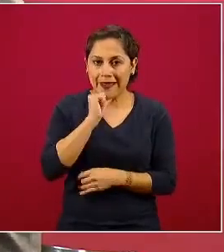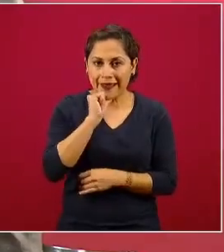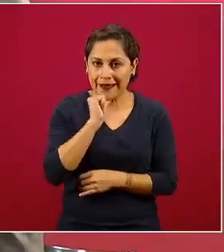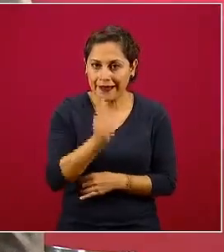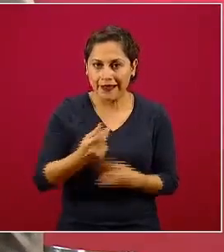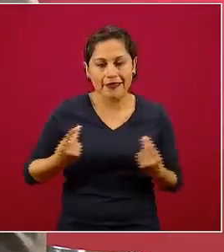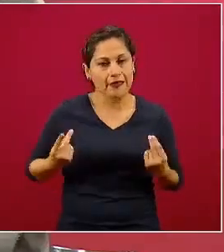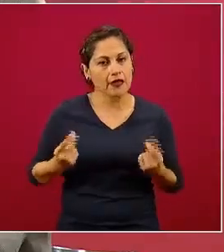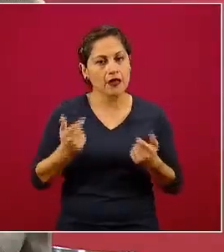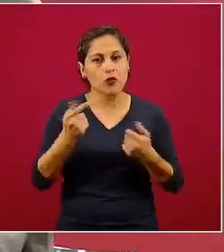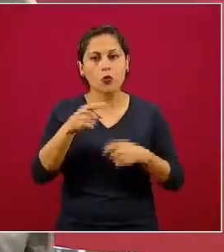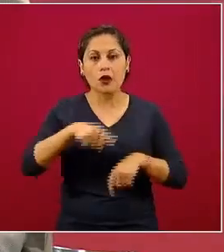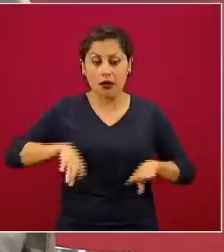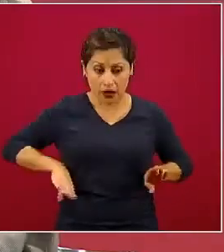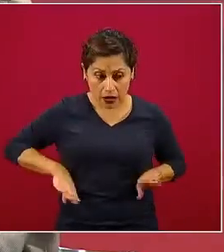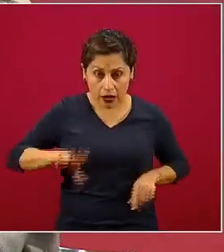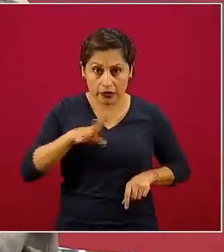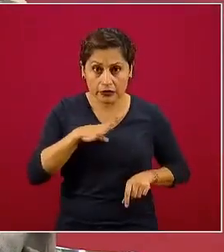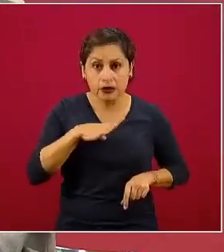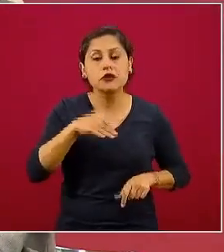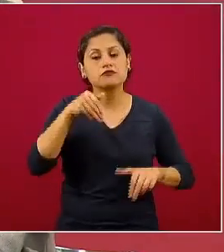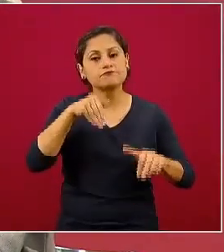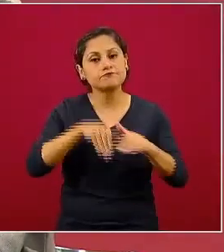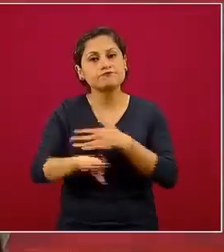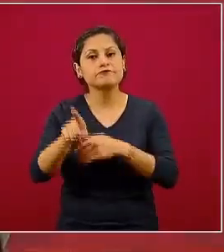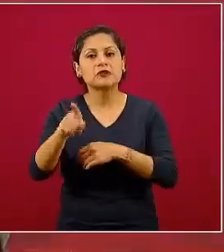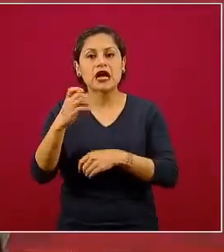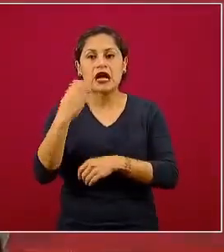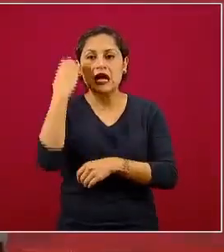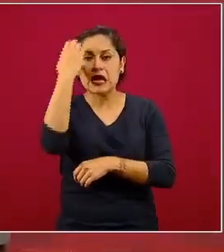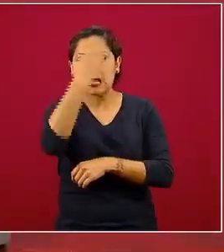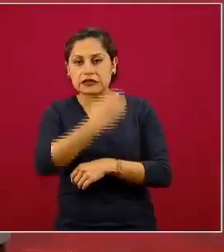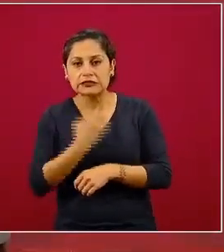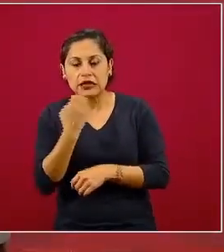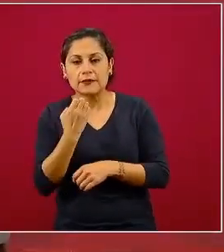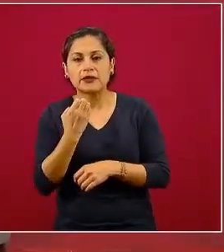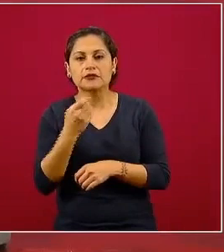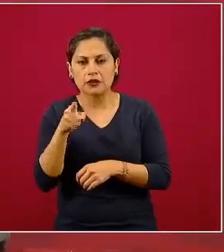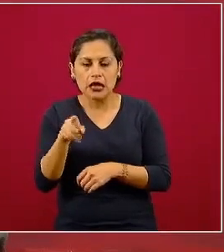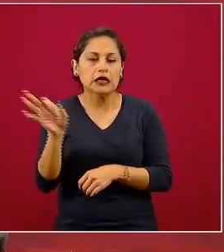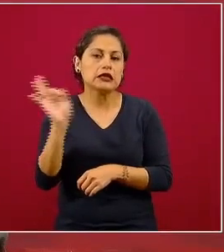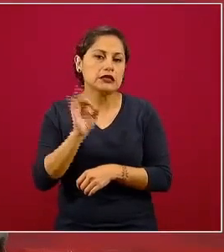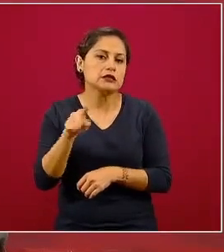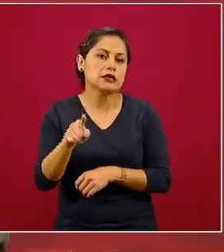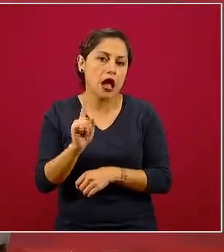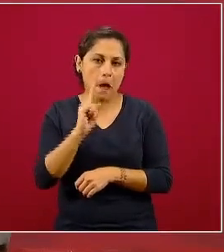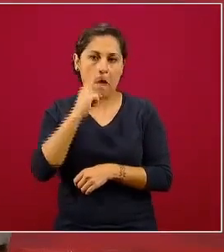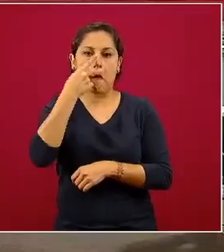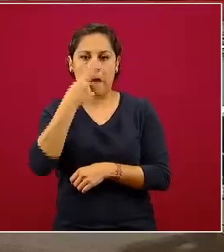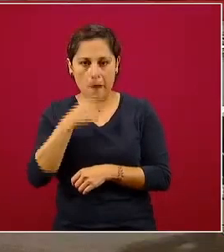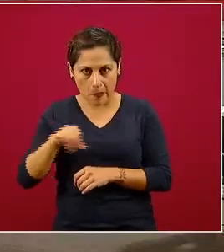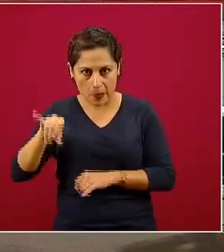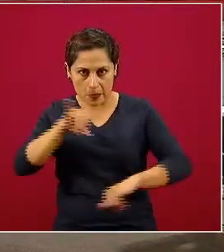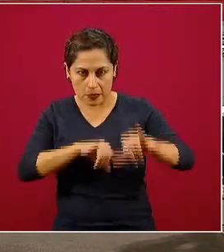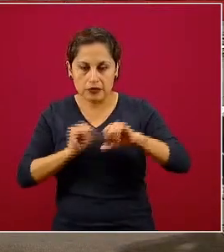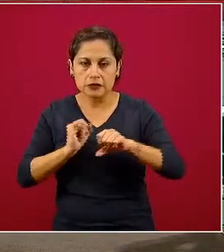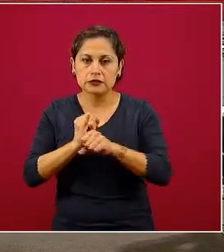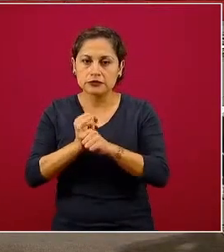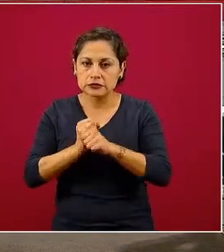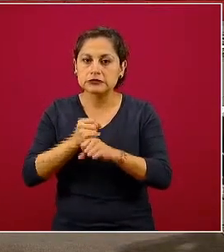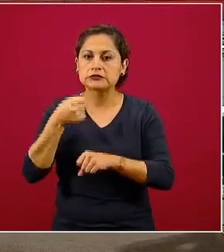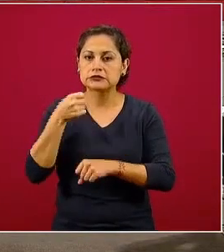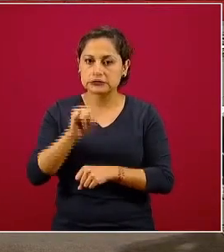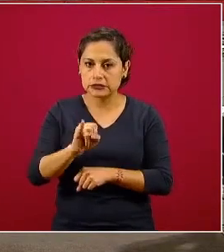médica en la que muy seguramente puede estar incluida la prueba diagnóstica, pero lo importante es la evaluación médica, en su momento puede ser una